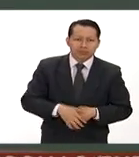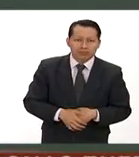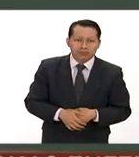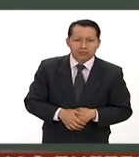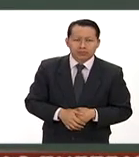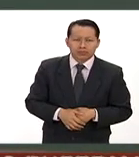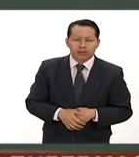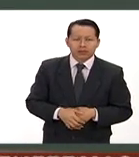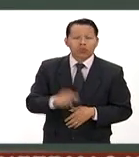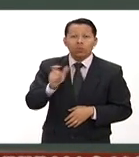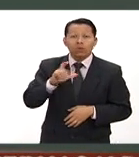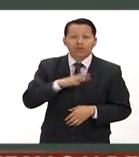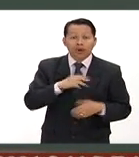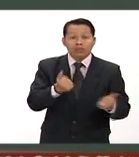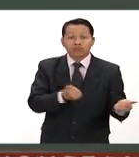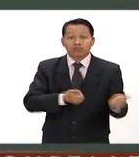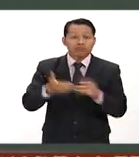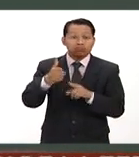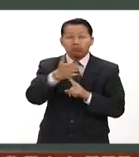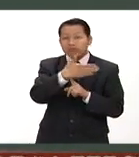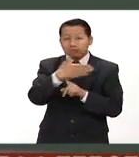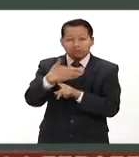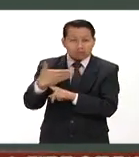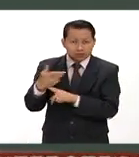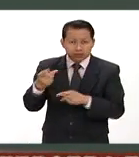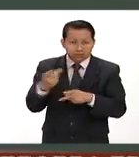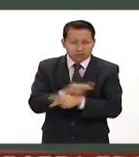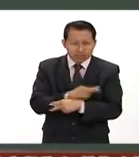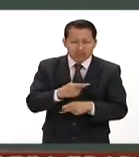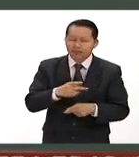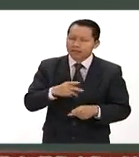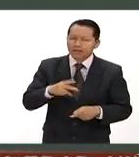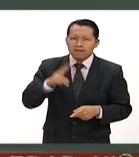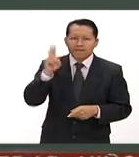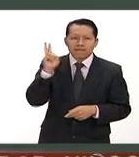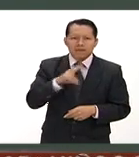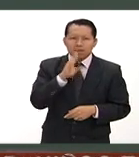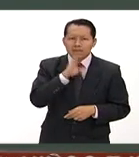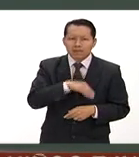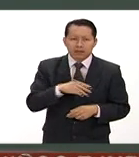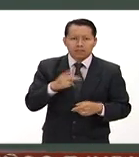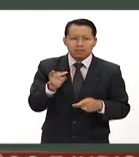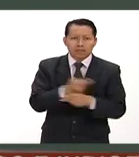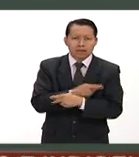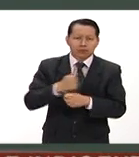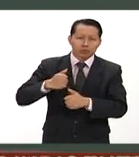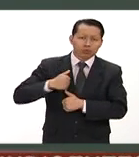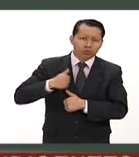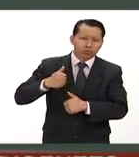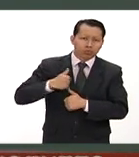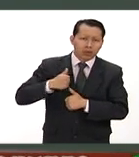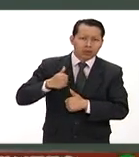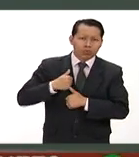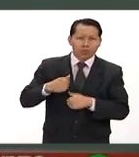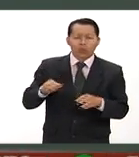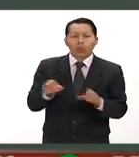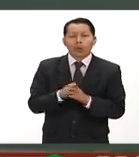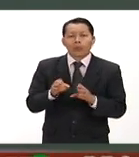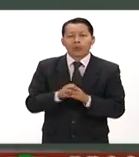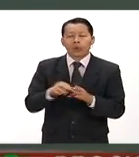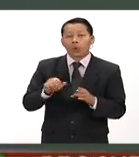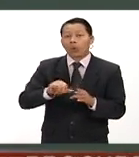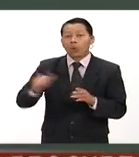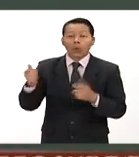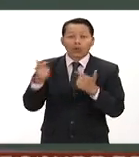traslado, de manera cobarde y de cajosa, nuestros soldados fueron emboscados por otro grupo